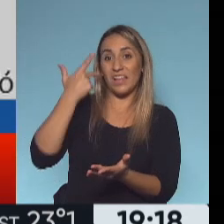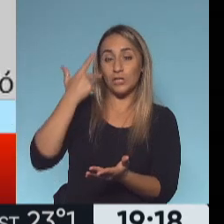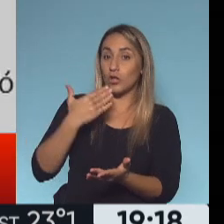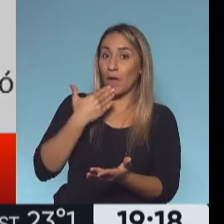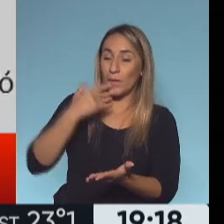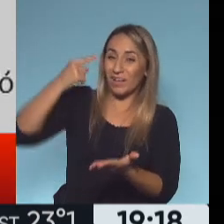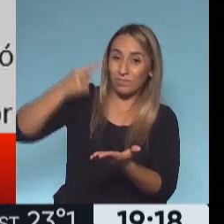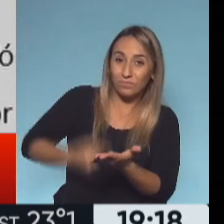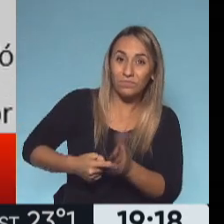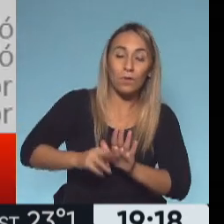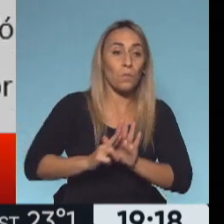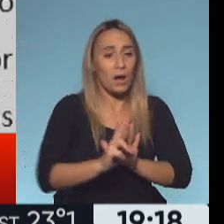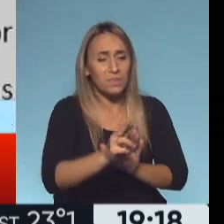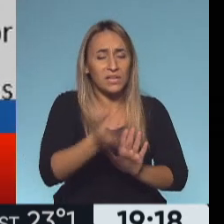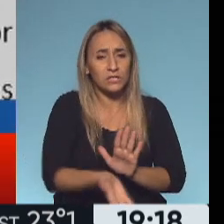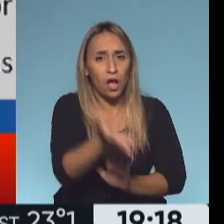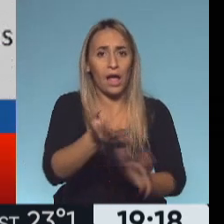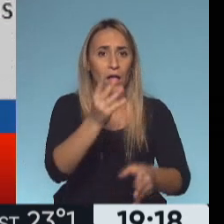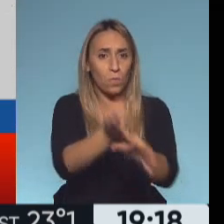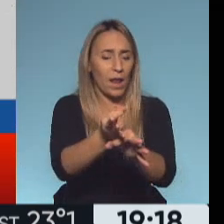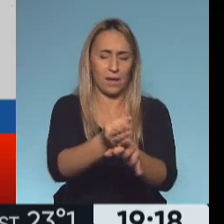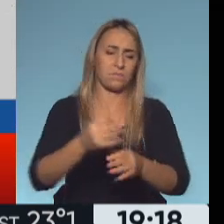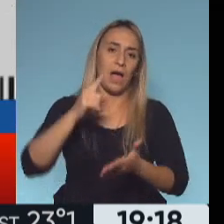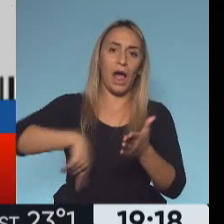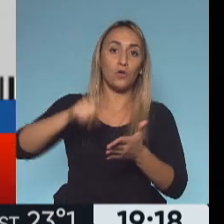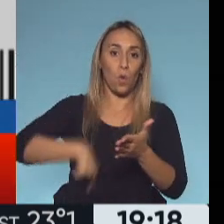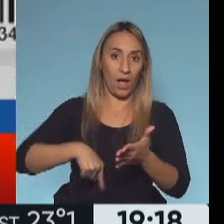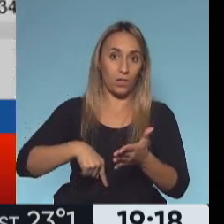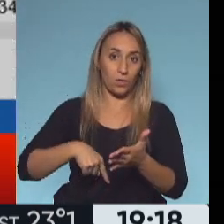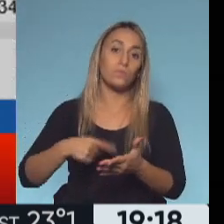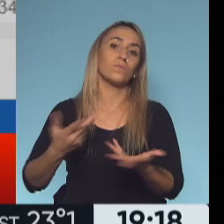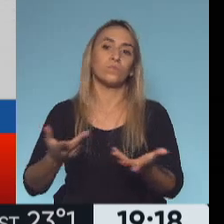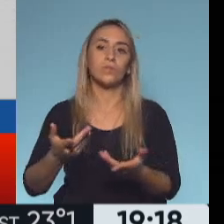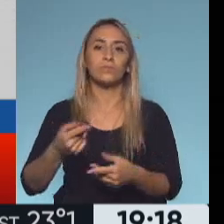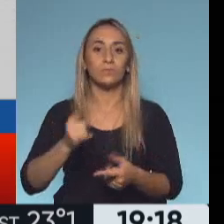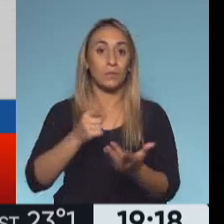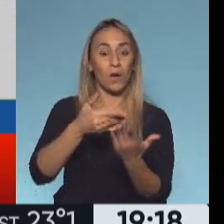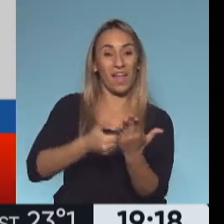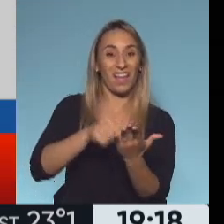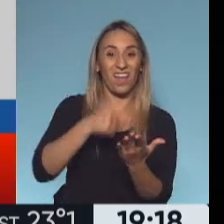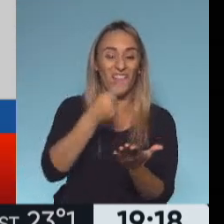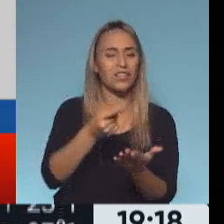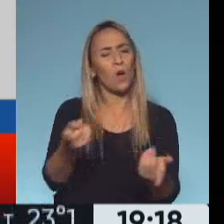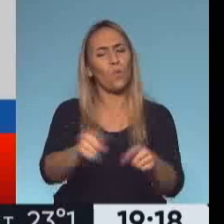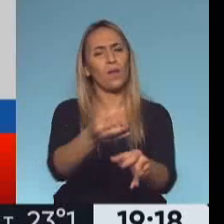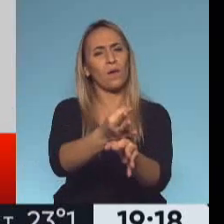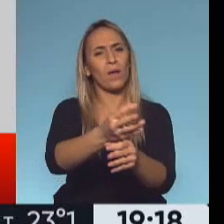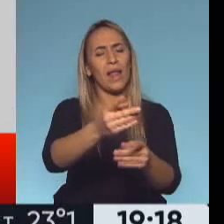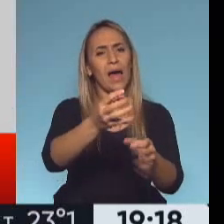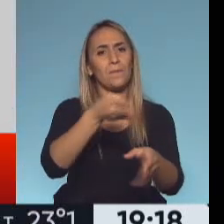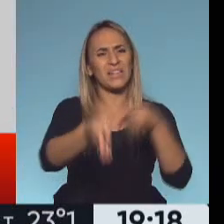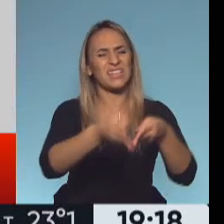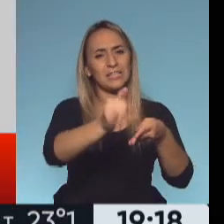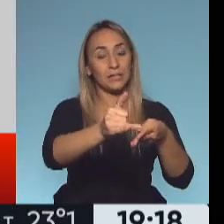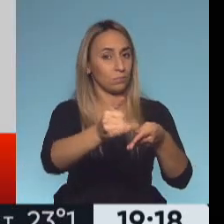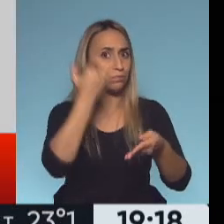abril, el domingo pasado, esta resolución que básicamente decía vuelvan a las clases presenciales. Eso se cayó, ya no